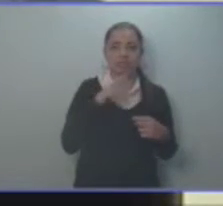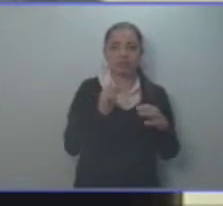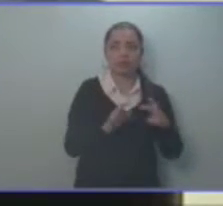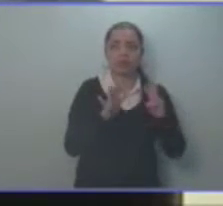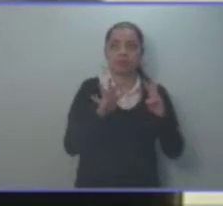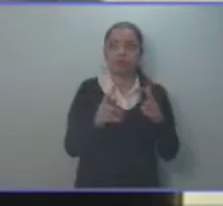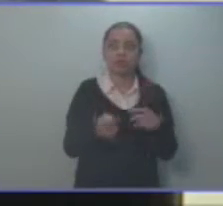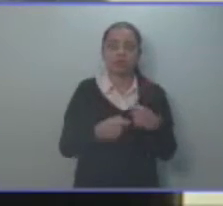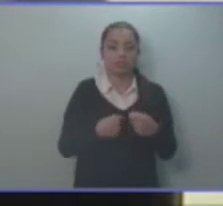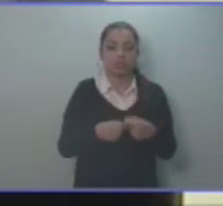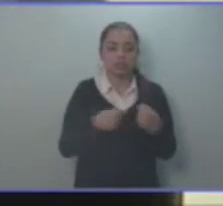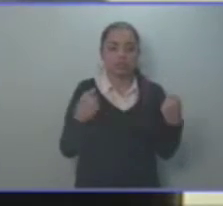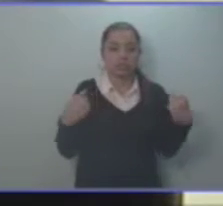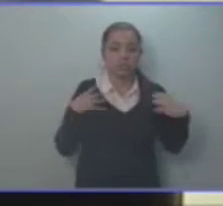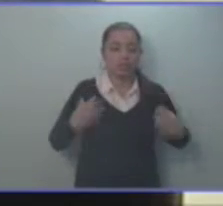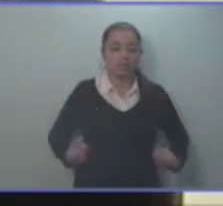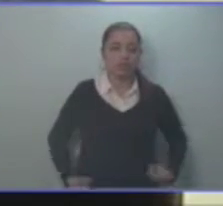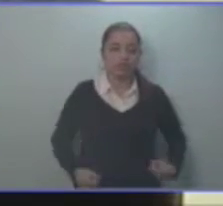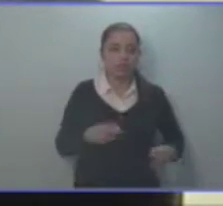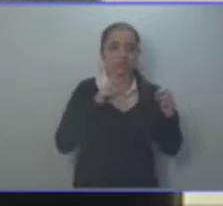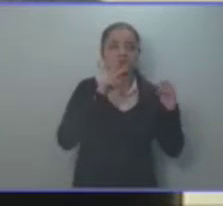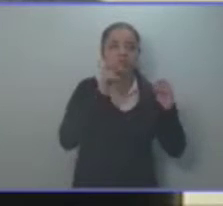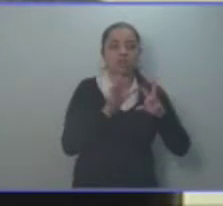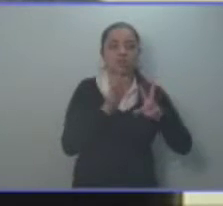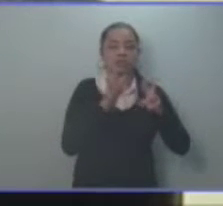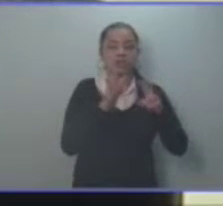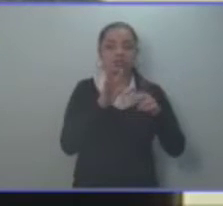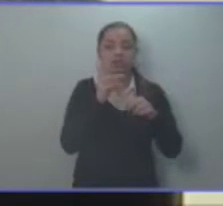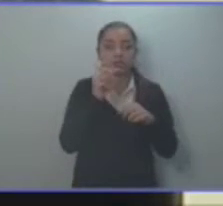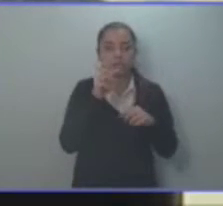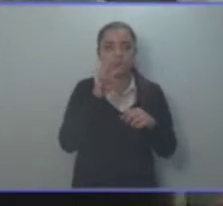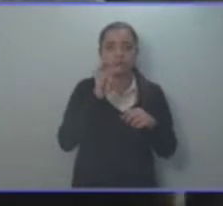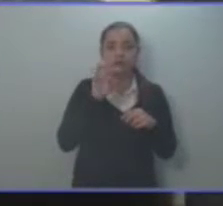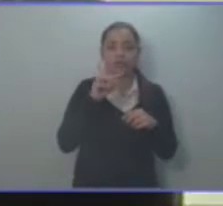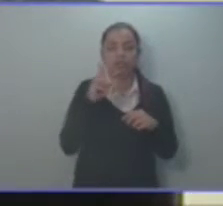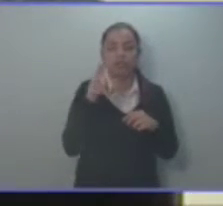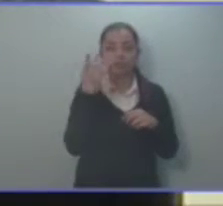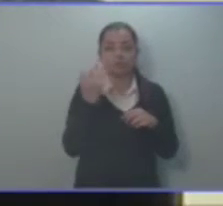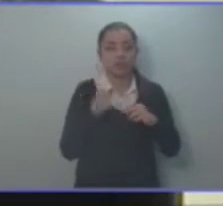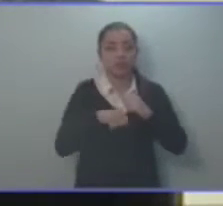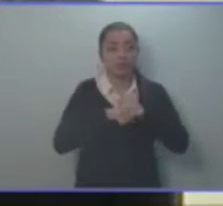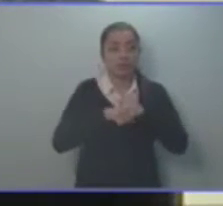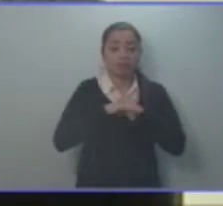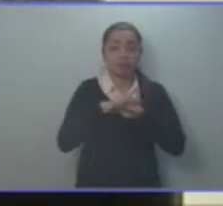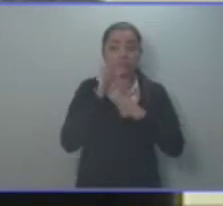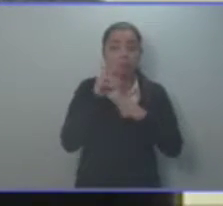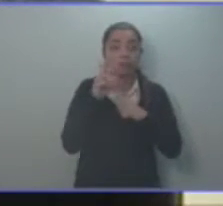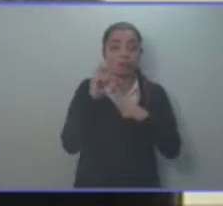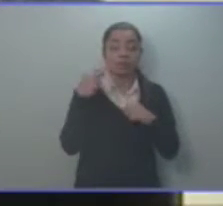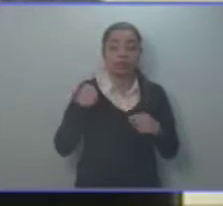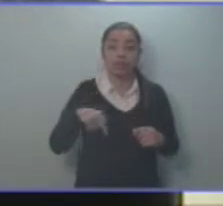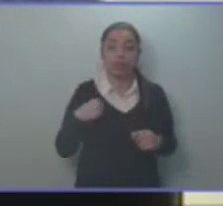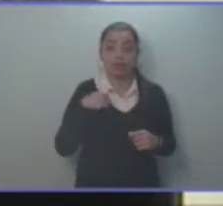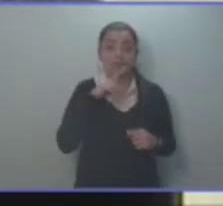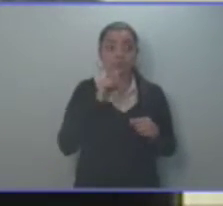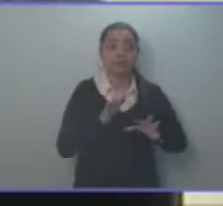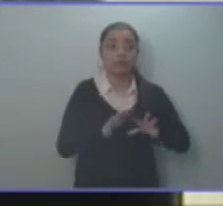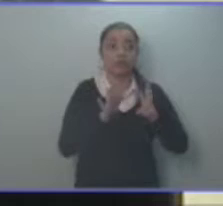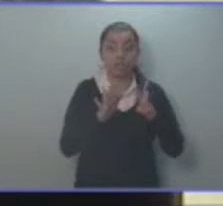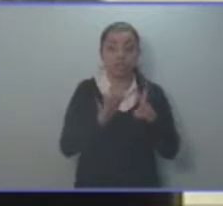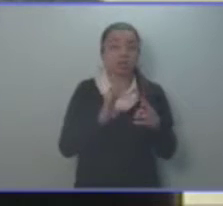publicado en el diario oficial número 217, tomo número 421 con fecha de publicación 20 de noviembre de 2018,